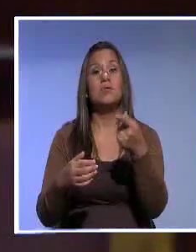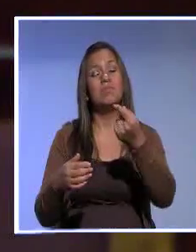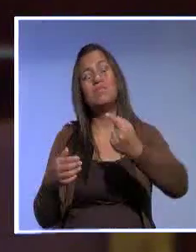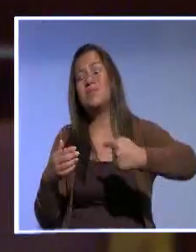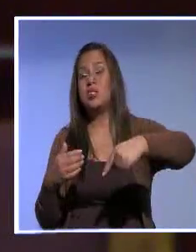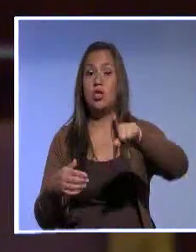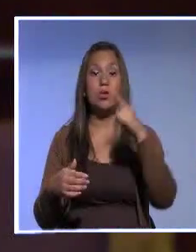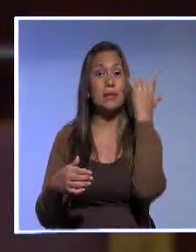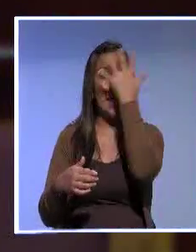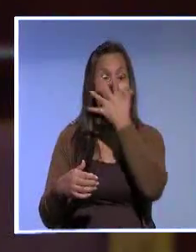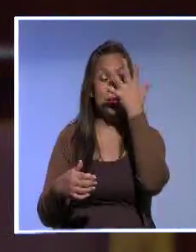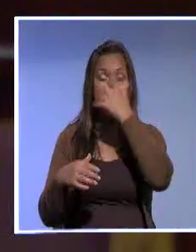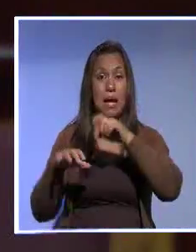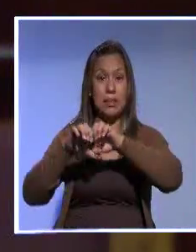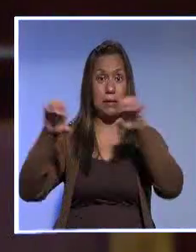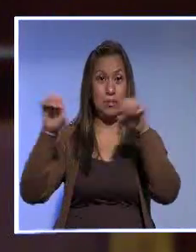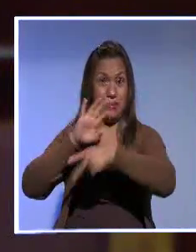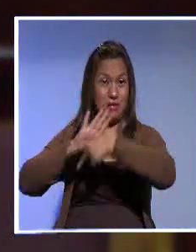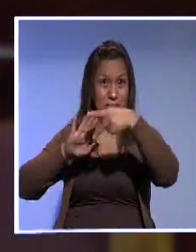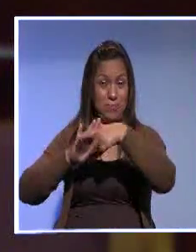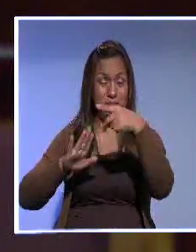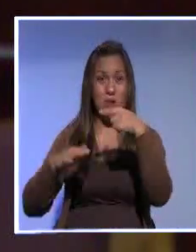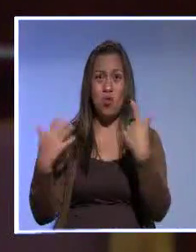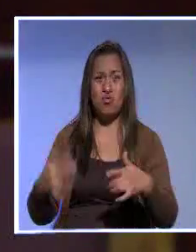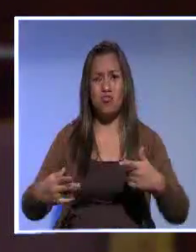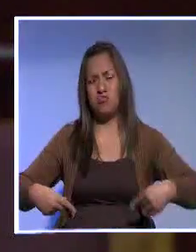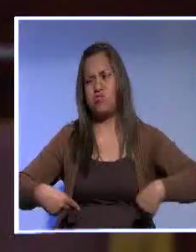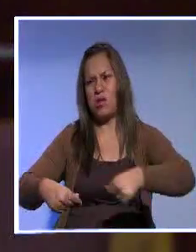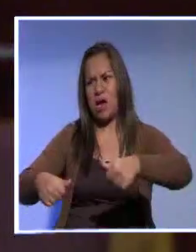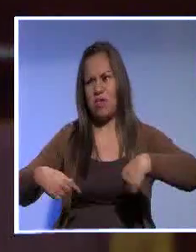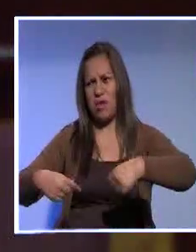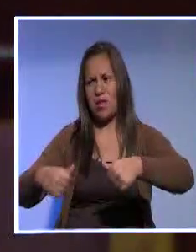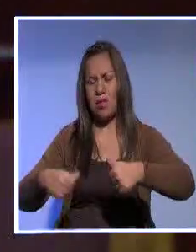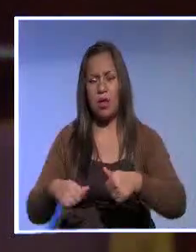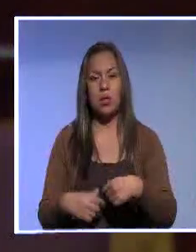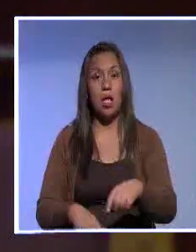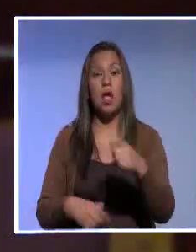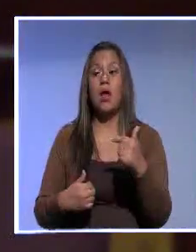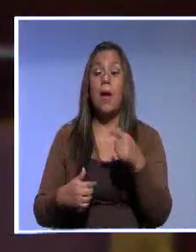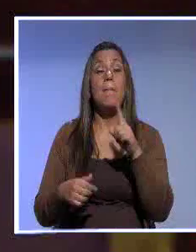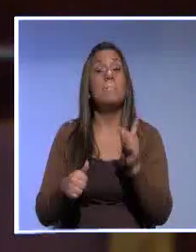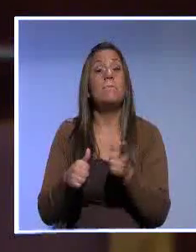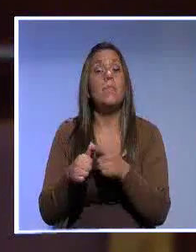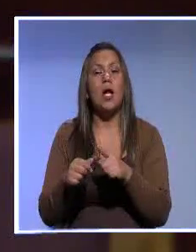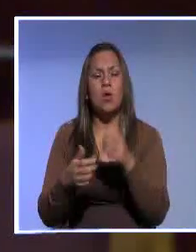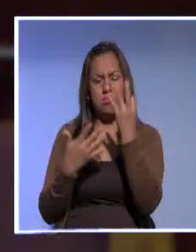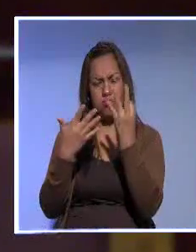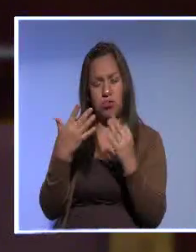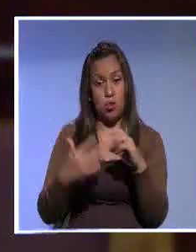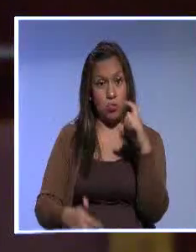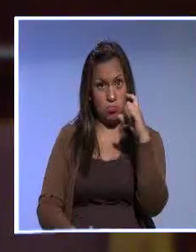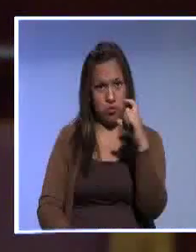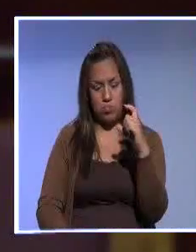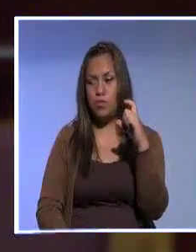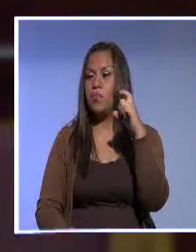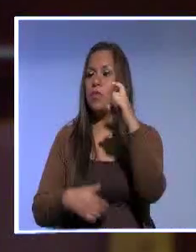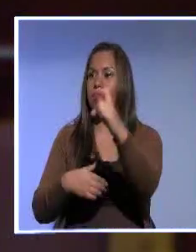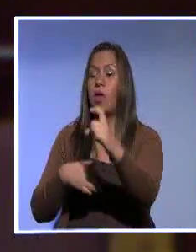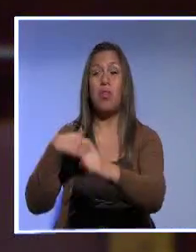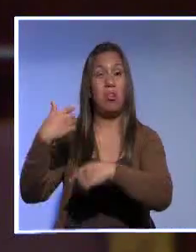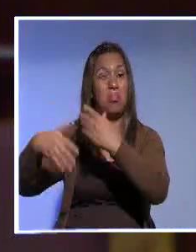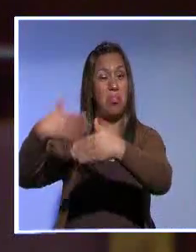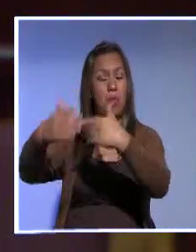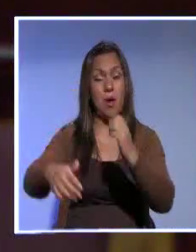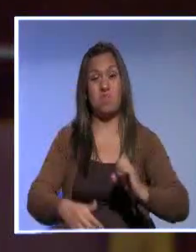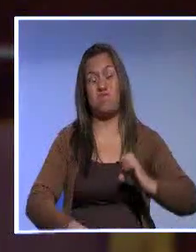contrato que debió costar 187 millones de dólares, le terminaron pagando 2.200 millones de dólares, incluso dice que es más. Entonces, miren,